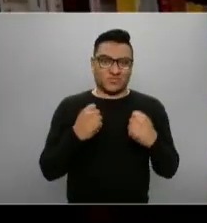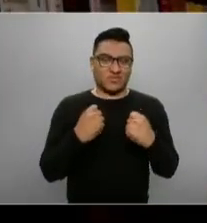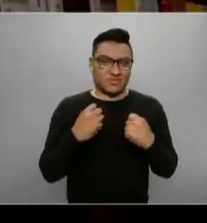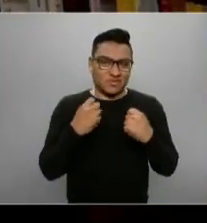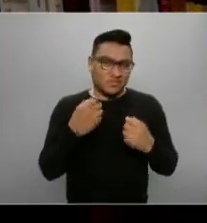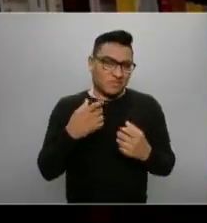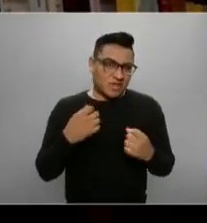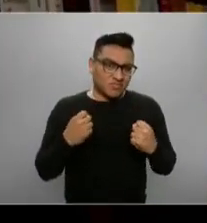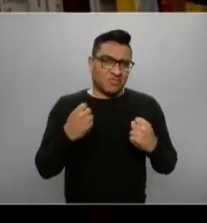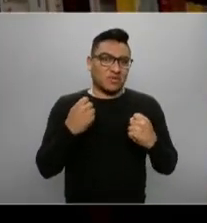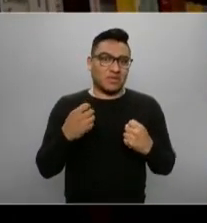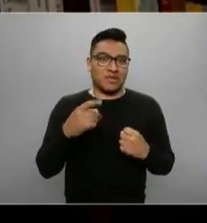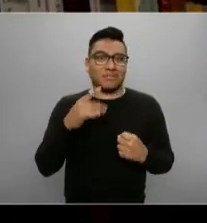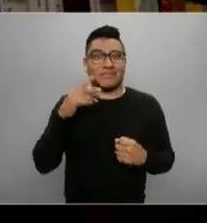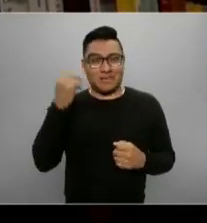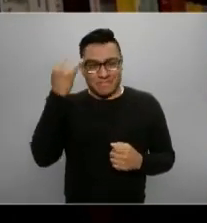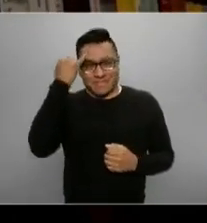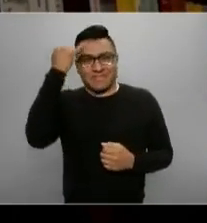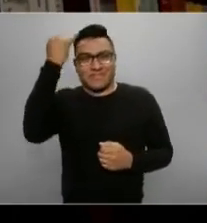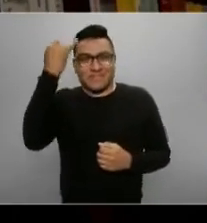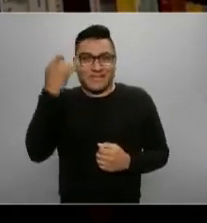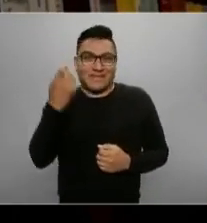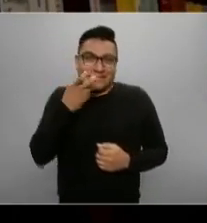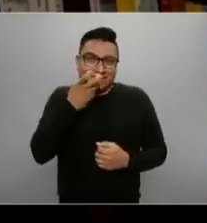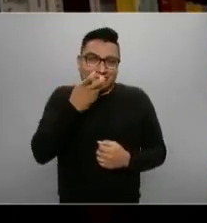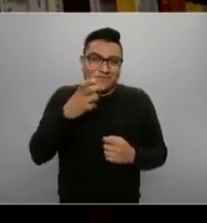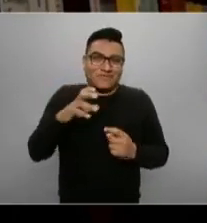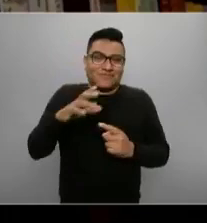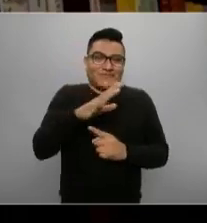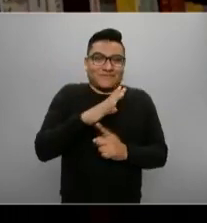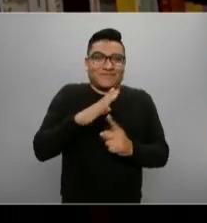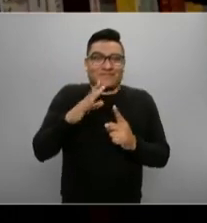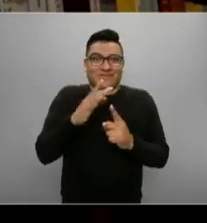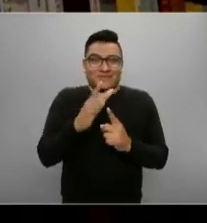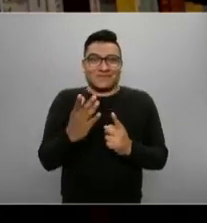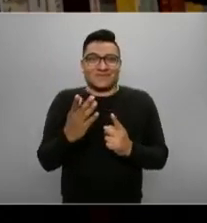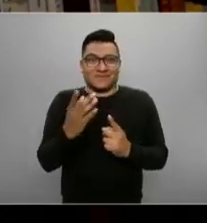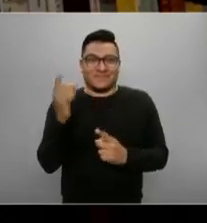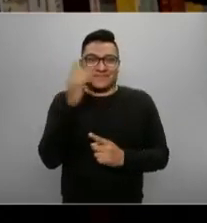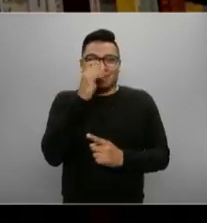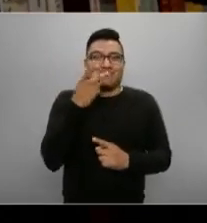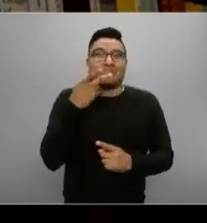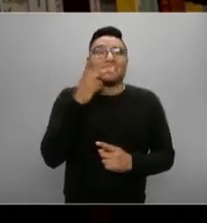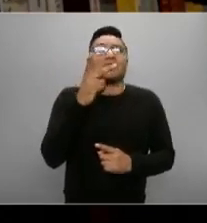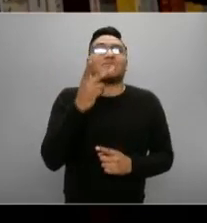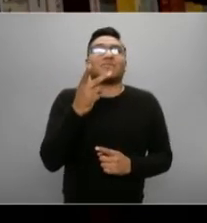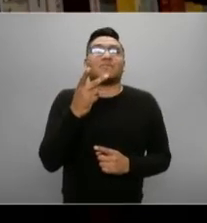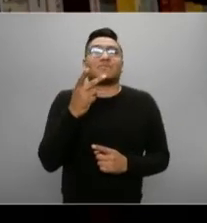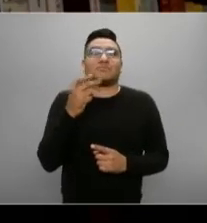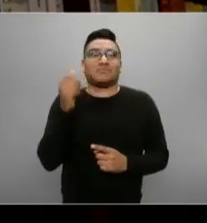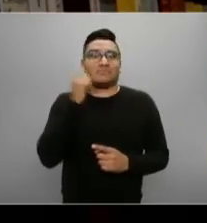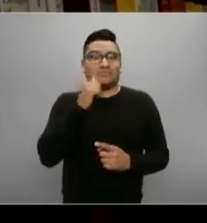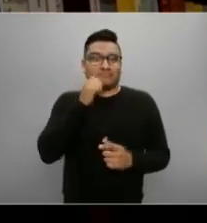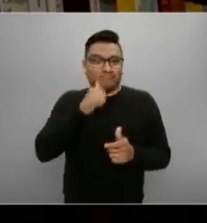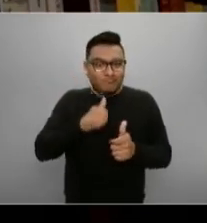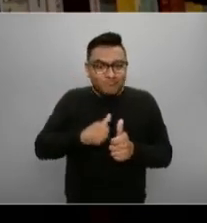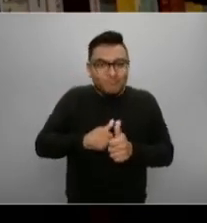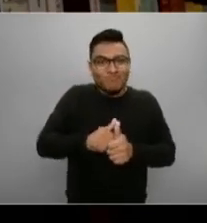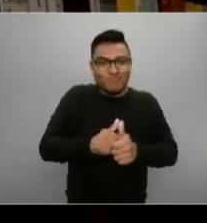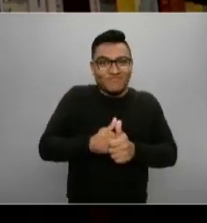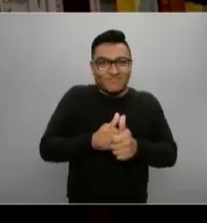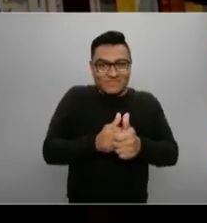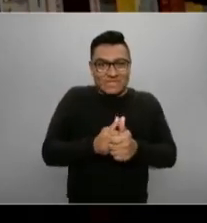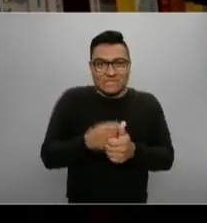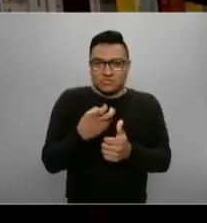imagínate la trama tan compleja en la que va a tener que moverse, lo está empezando a hacer, pero con este respaldo creo que lo podría hacer